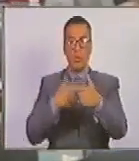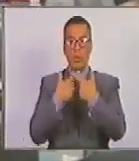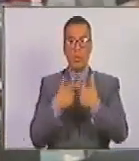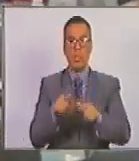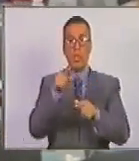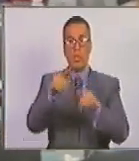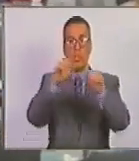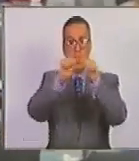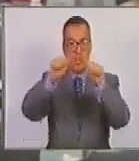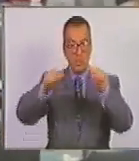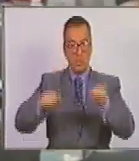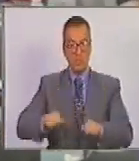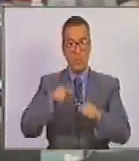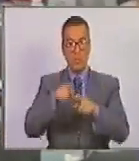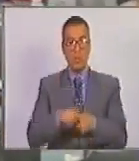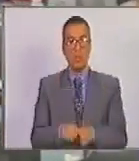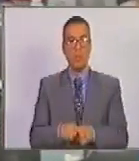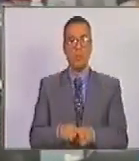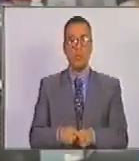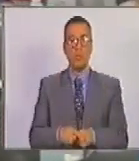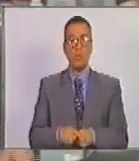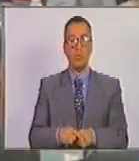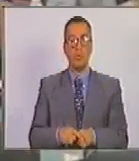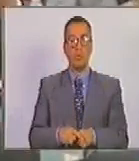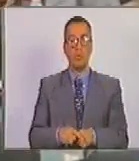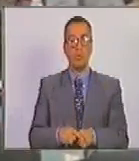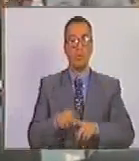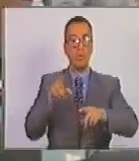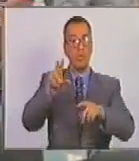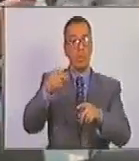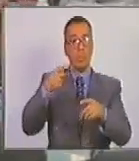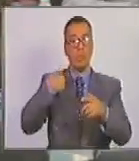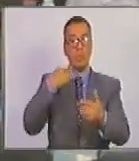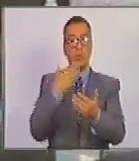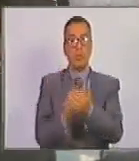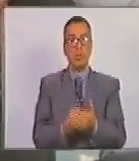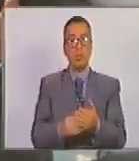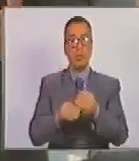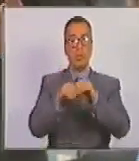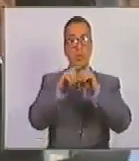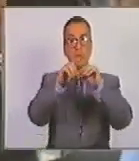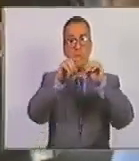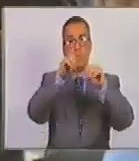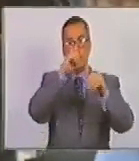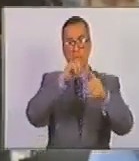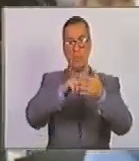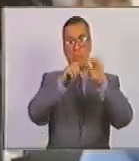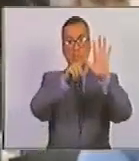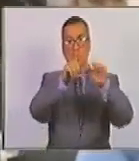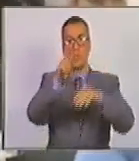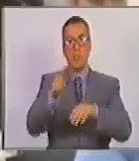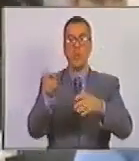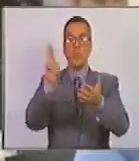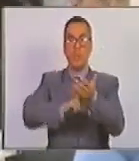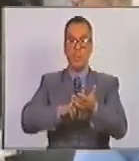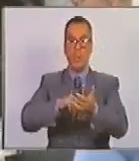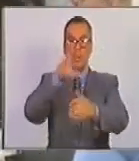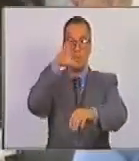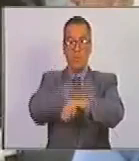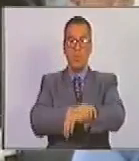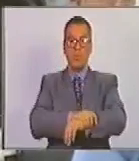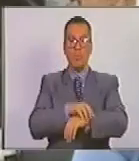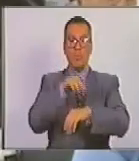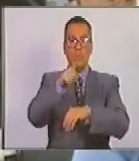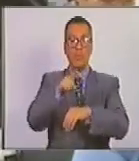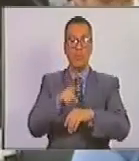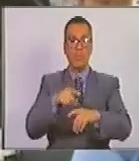contra este sistema de el apartheid. No es sino hasta el año 62, cuando es apresado nuevamente, y